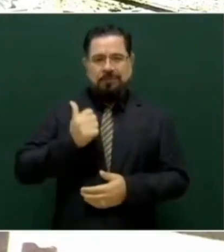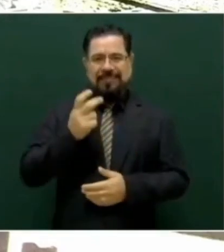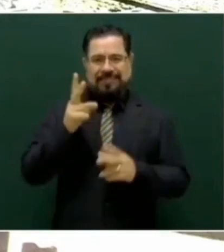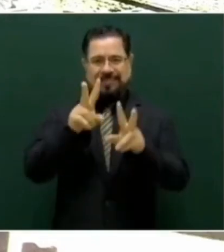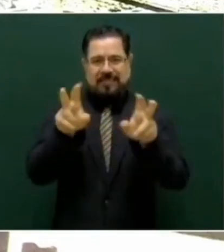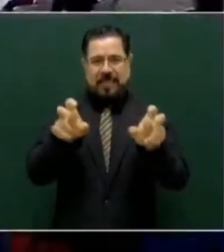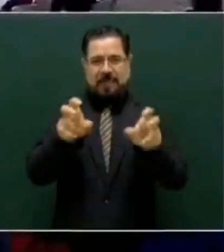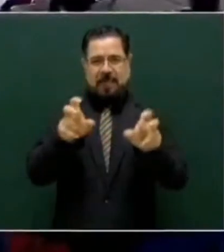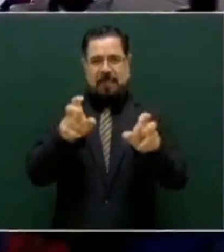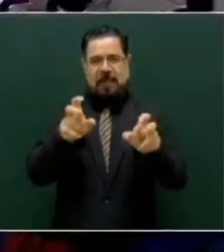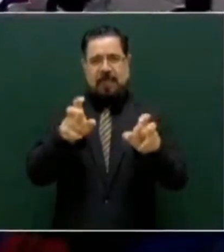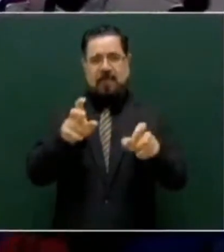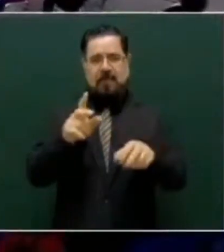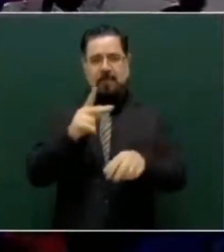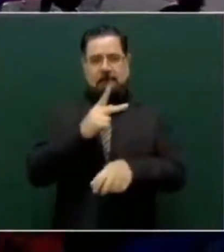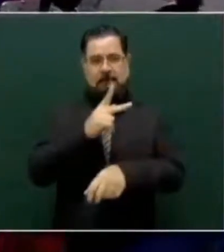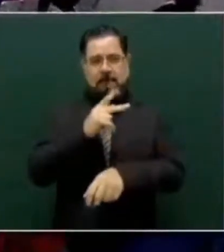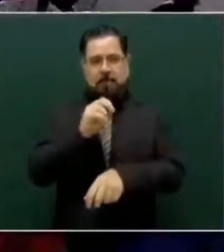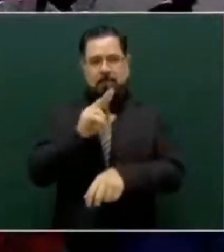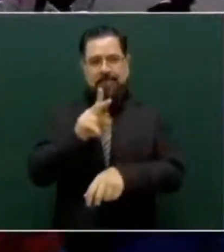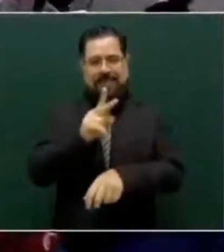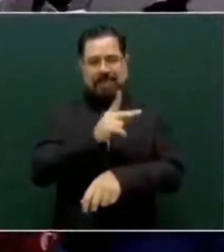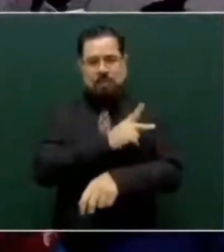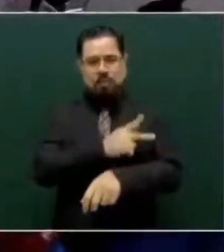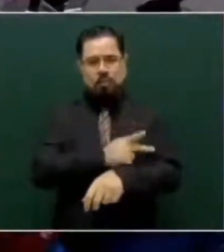¿La terna para sustituir al ministro Saldívar, presidente?